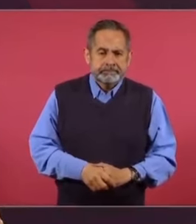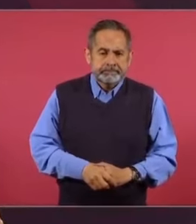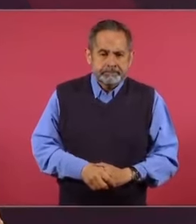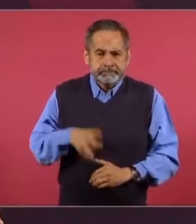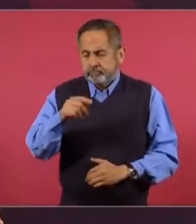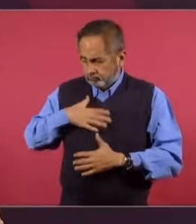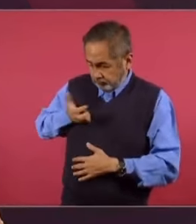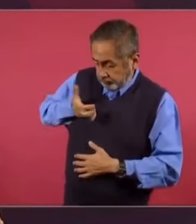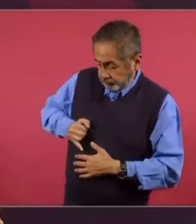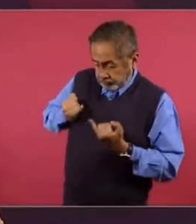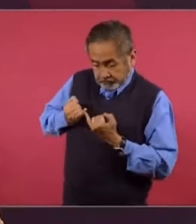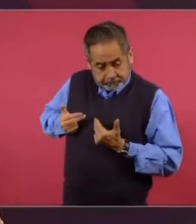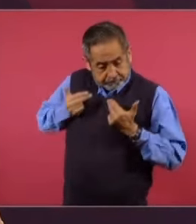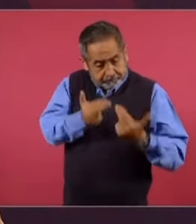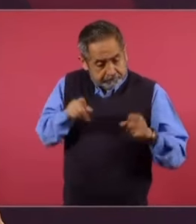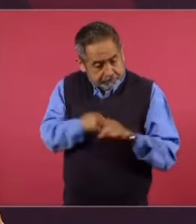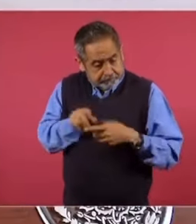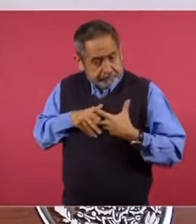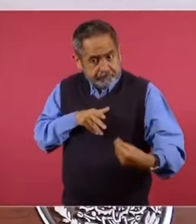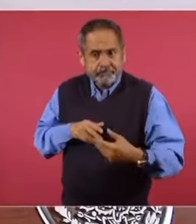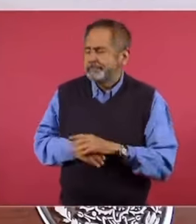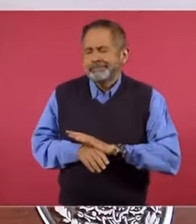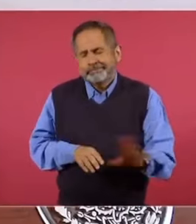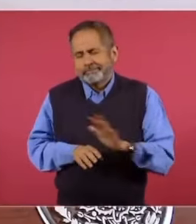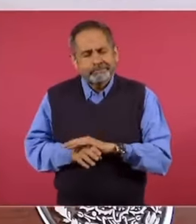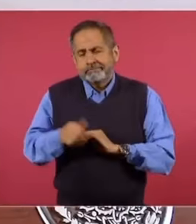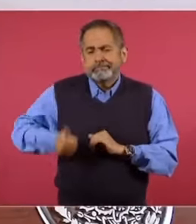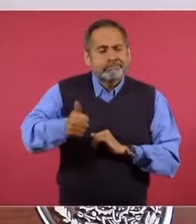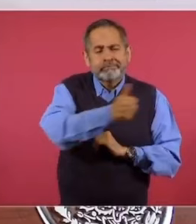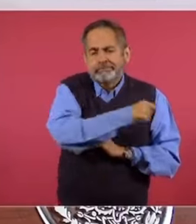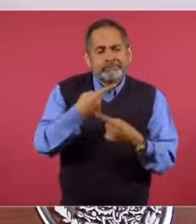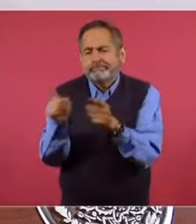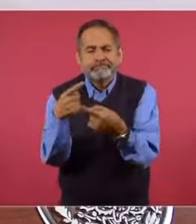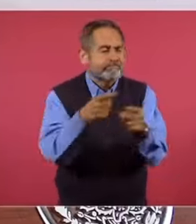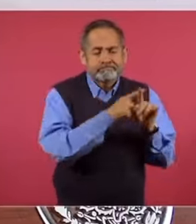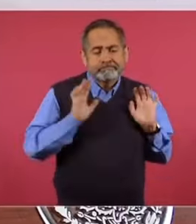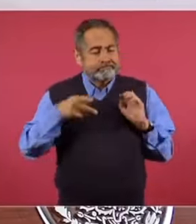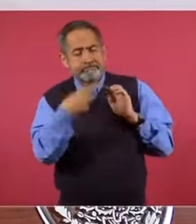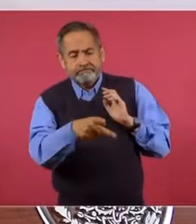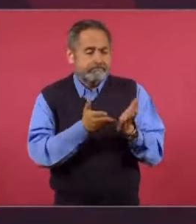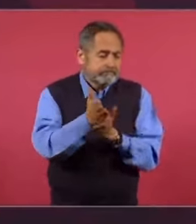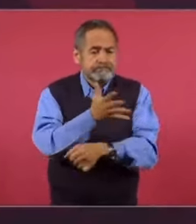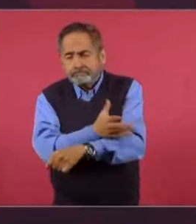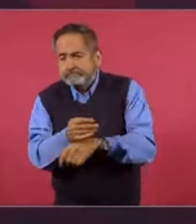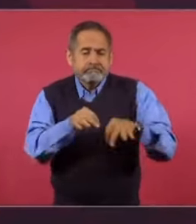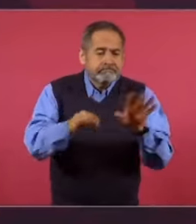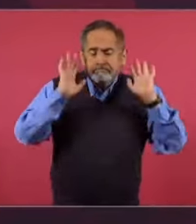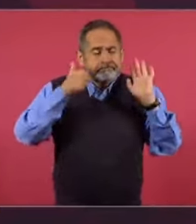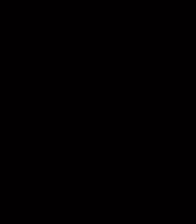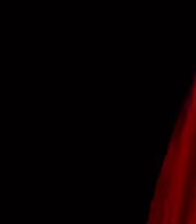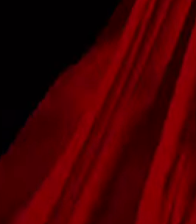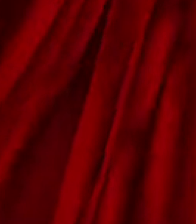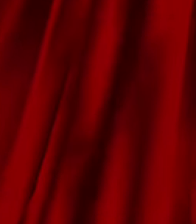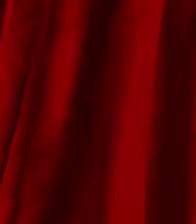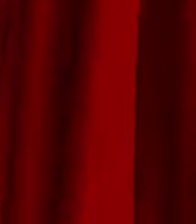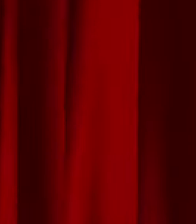es la conducta, la rectitud, el trabajo y el amor al pueblo.